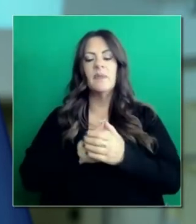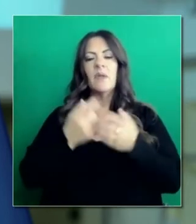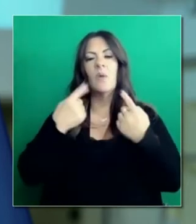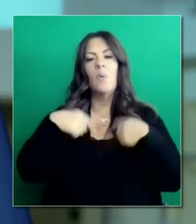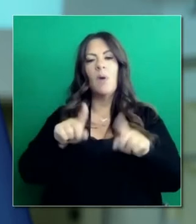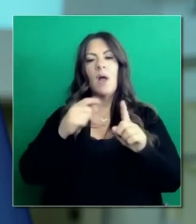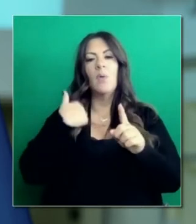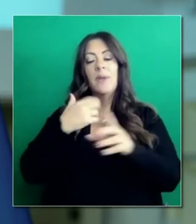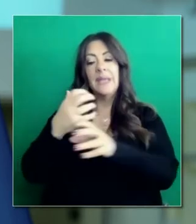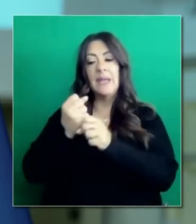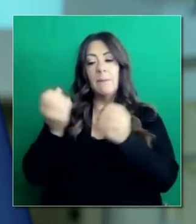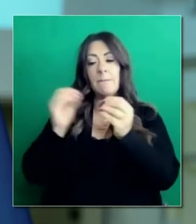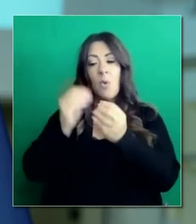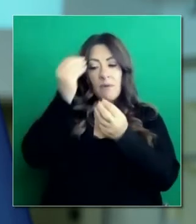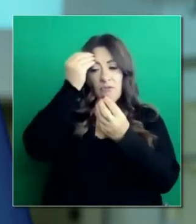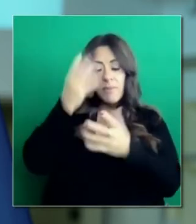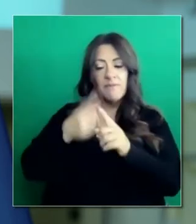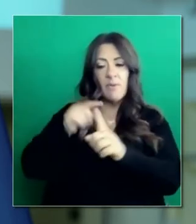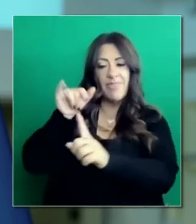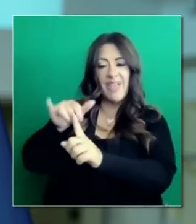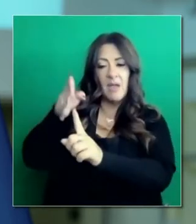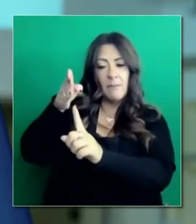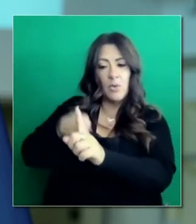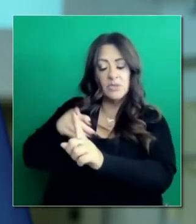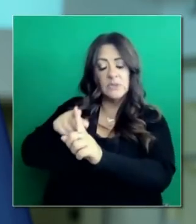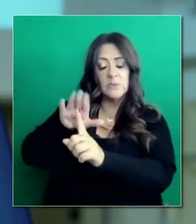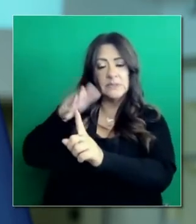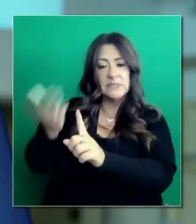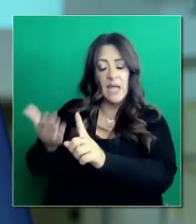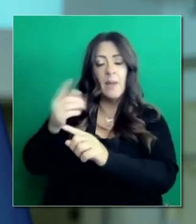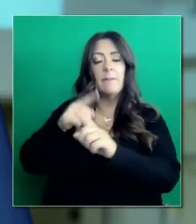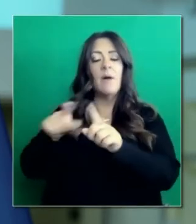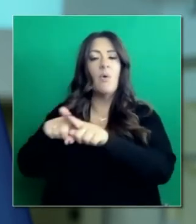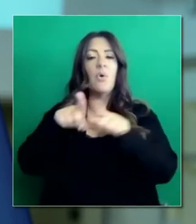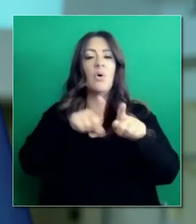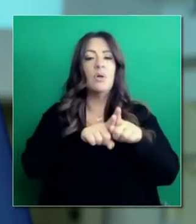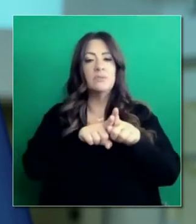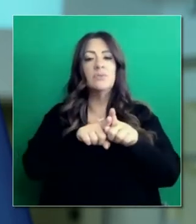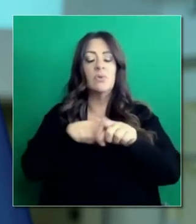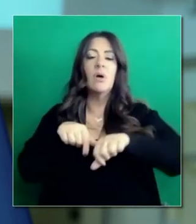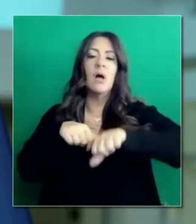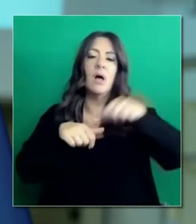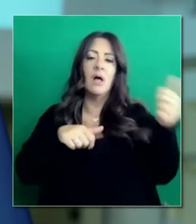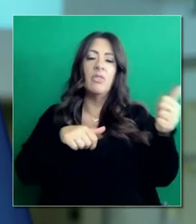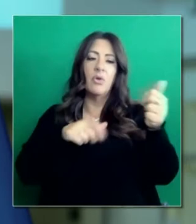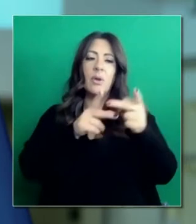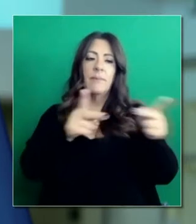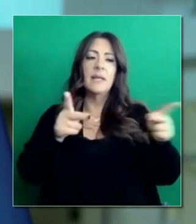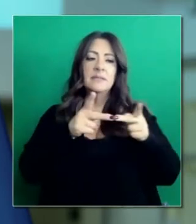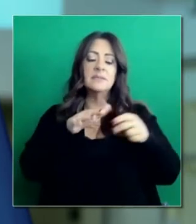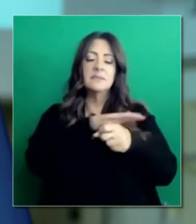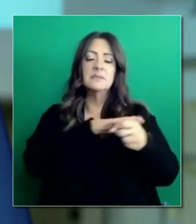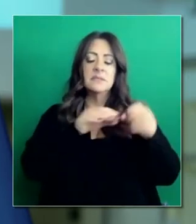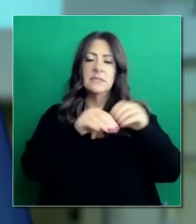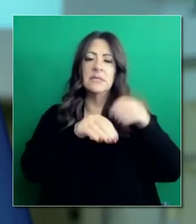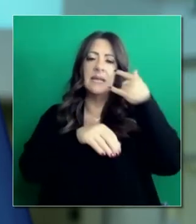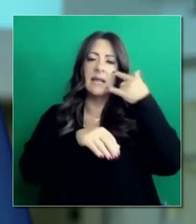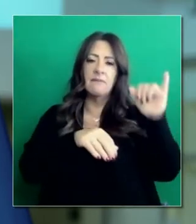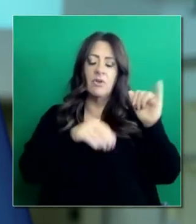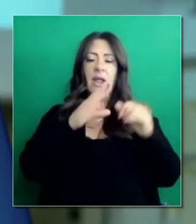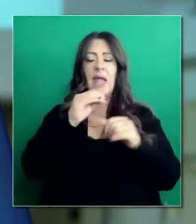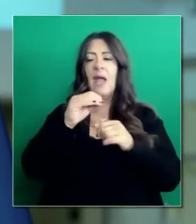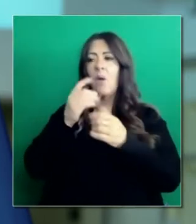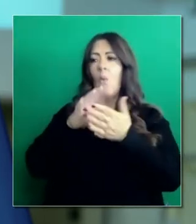No solamente tengo información de placer del condado, pero estamos viendo todas las reacciones por todo el país. Estamos